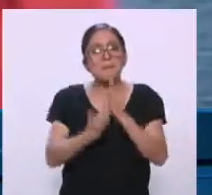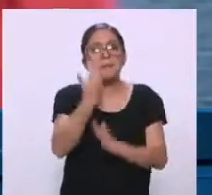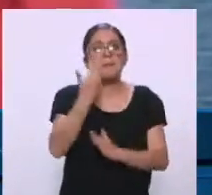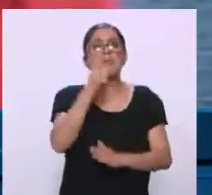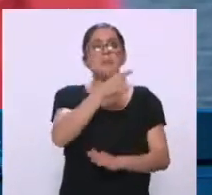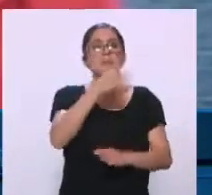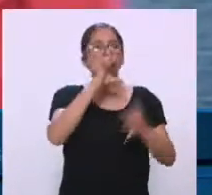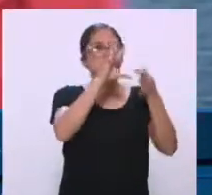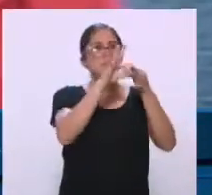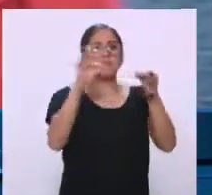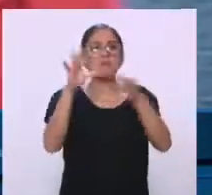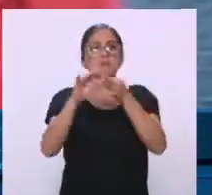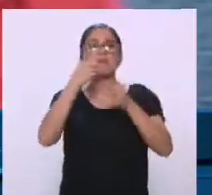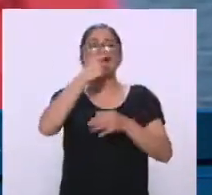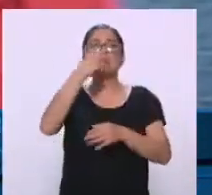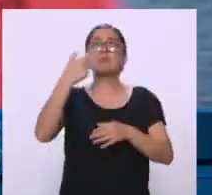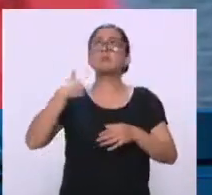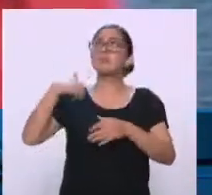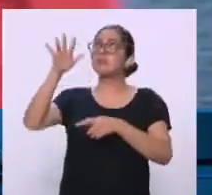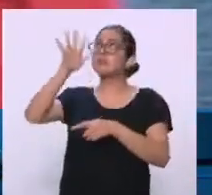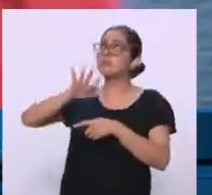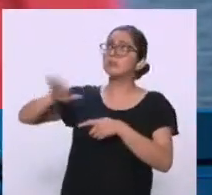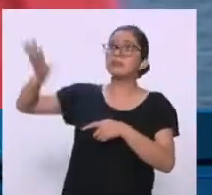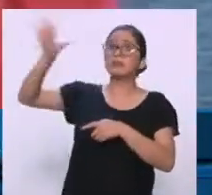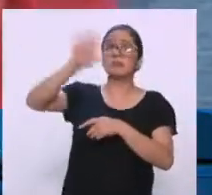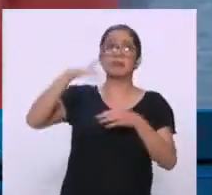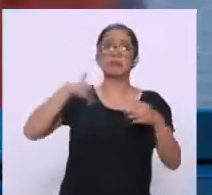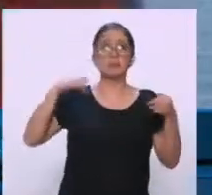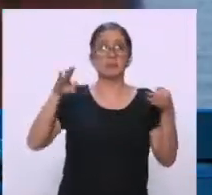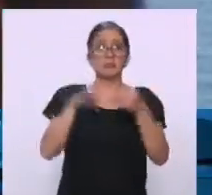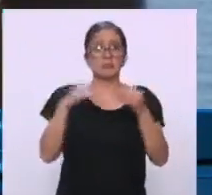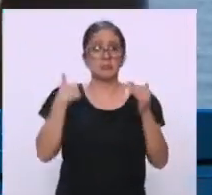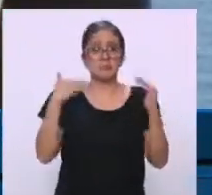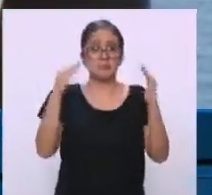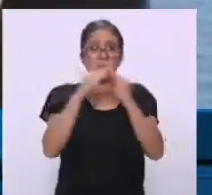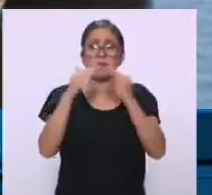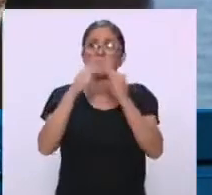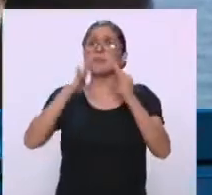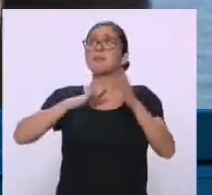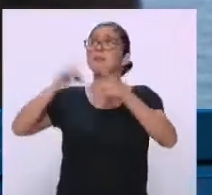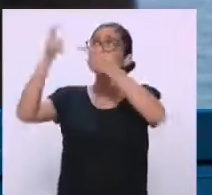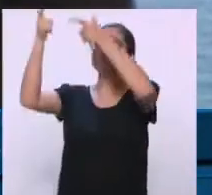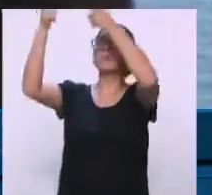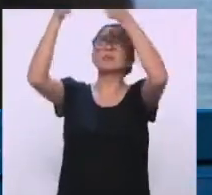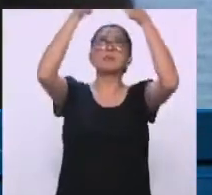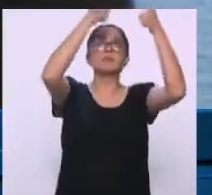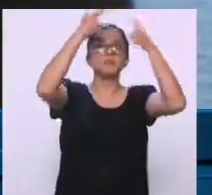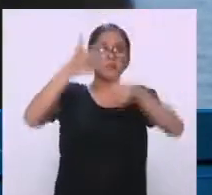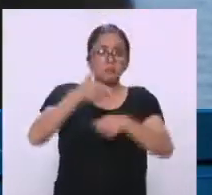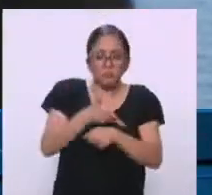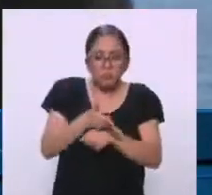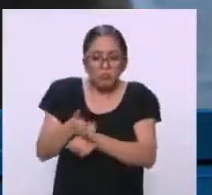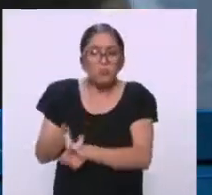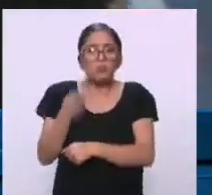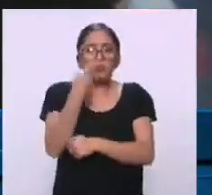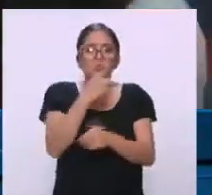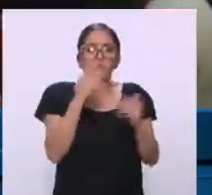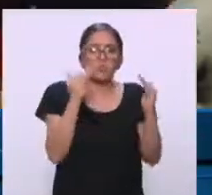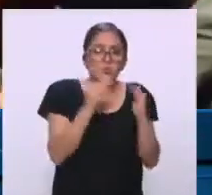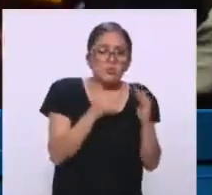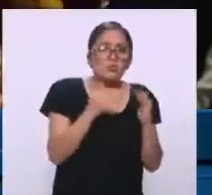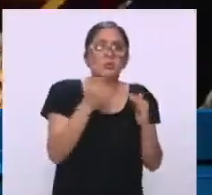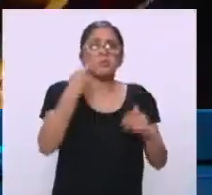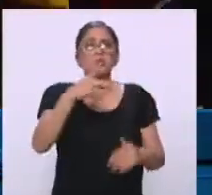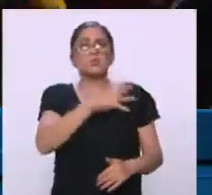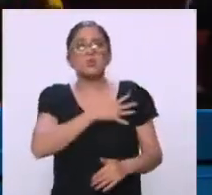circundando su dirección, su casa, donde están sus hijas, donde vive con su mujer,